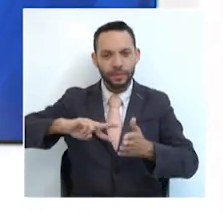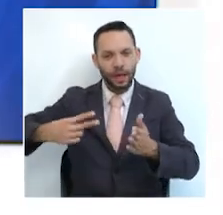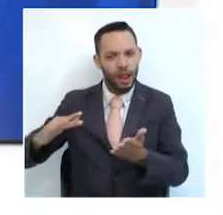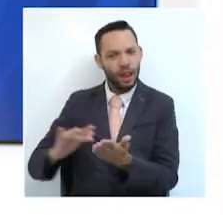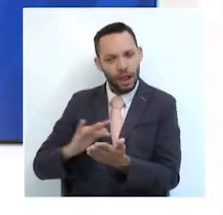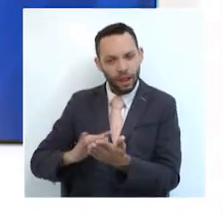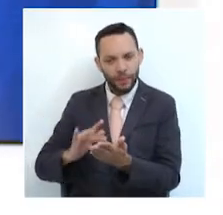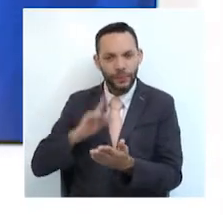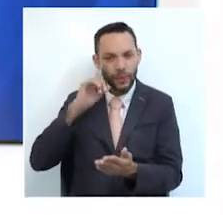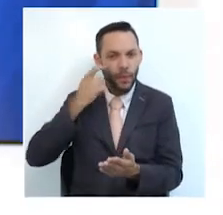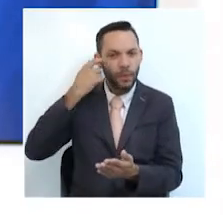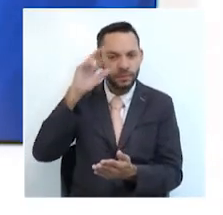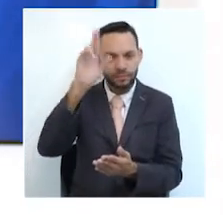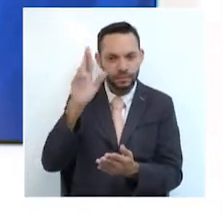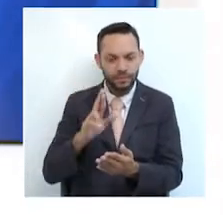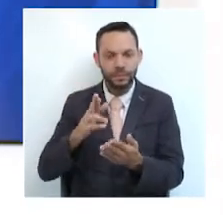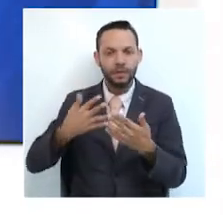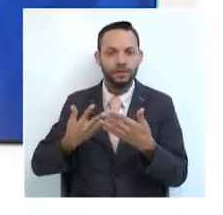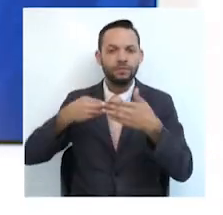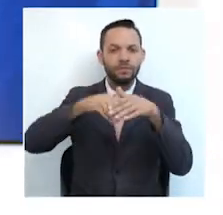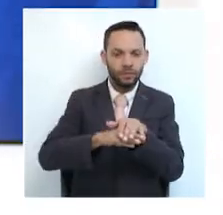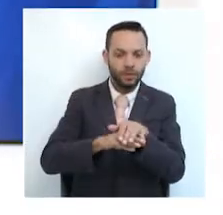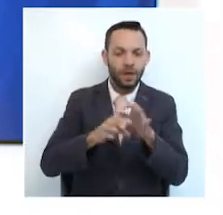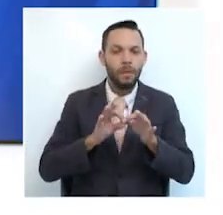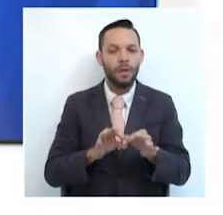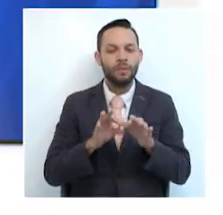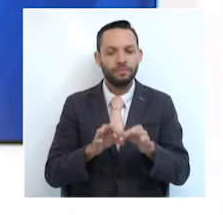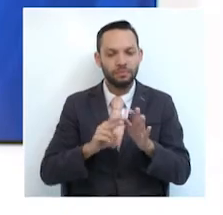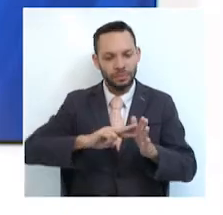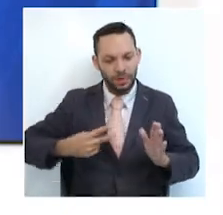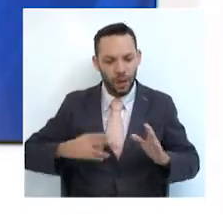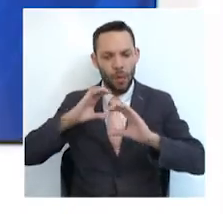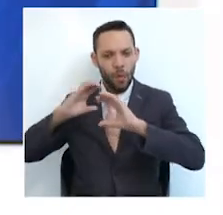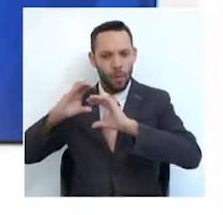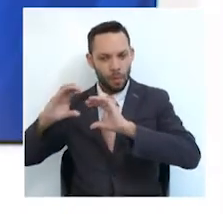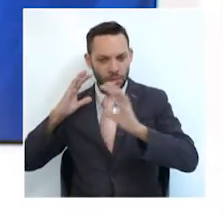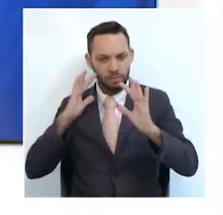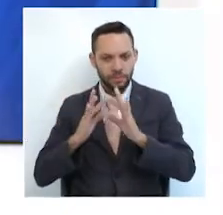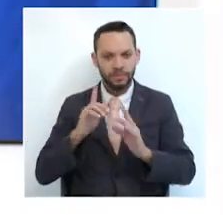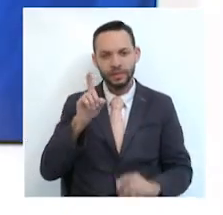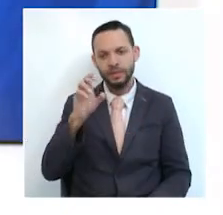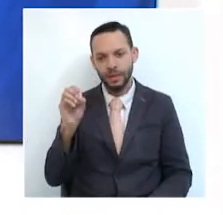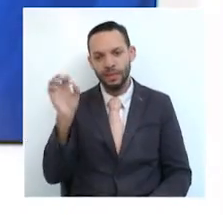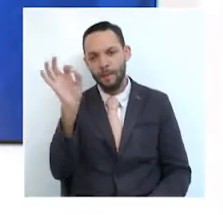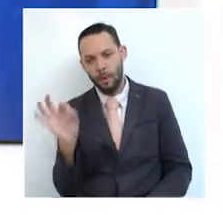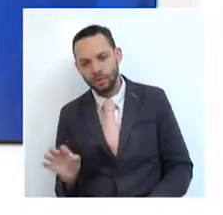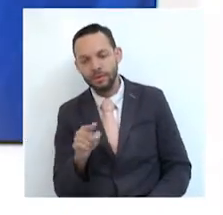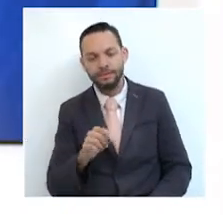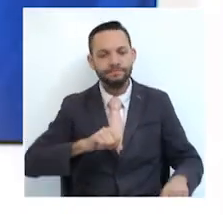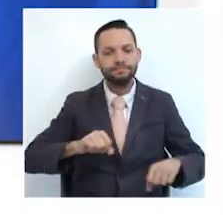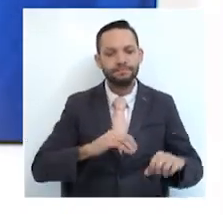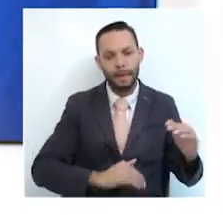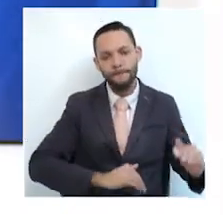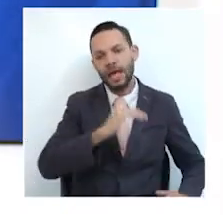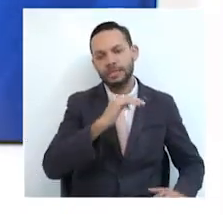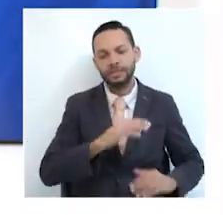presentó el gobernador. Inclusión de las tecnologías de la información y la comunicación en Rizaralda alcanzó más del 60% por encima de la